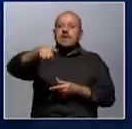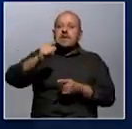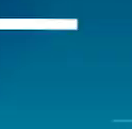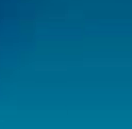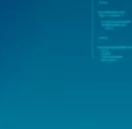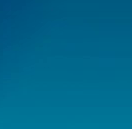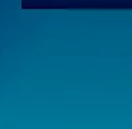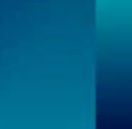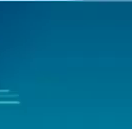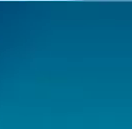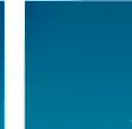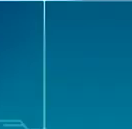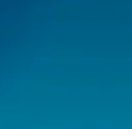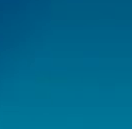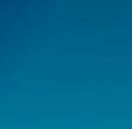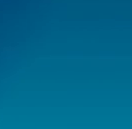sirve.